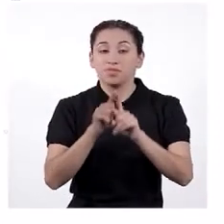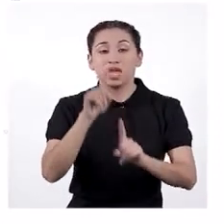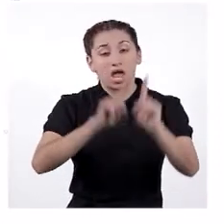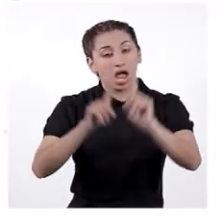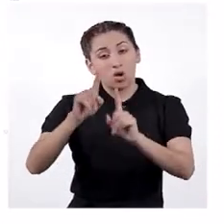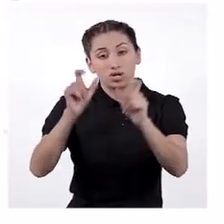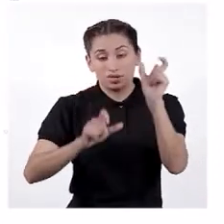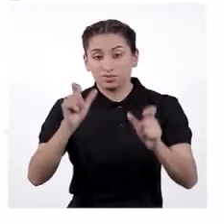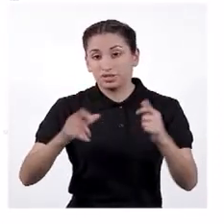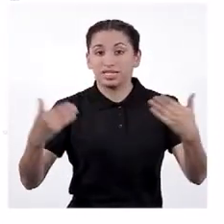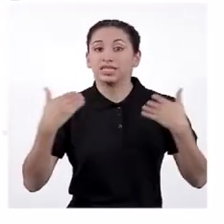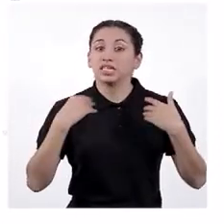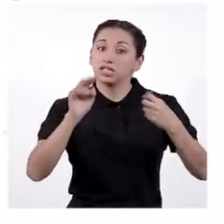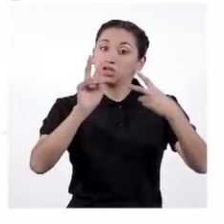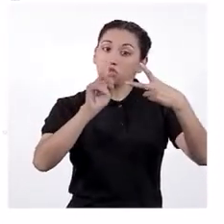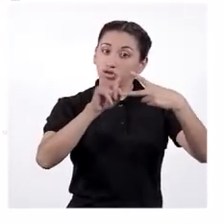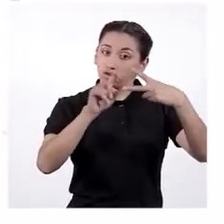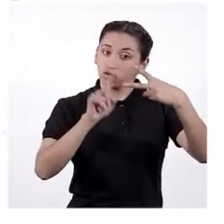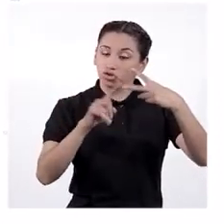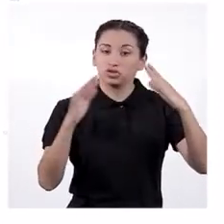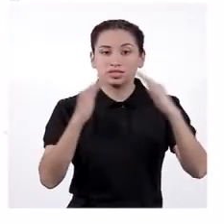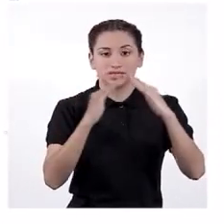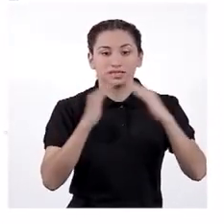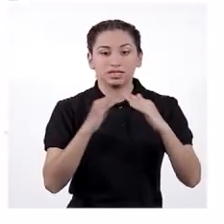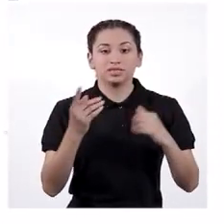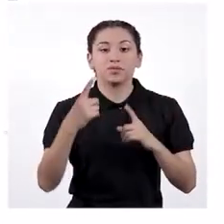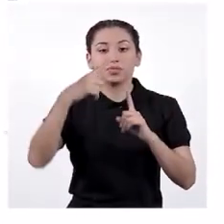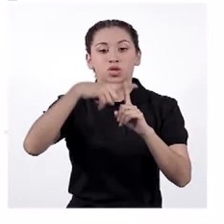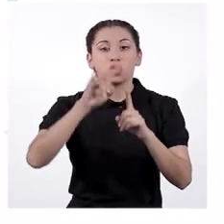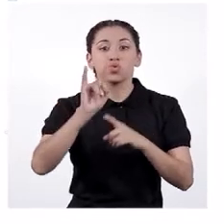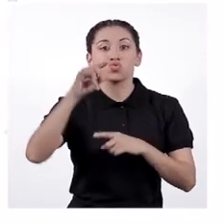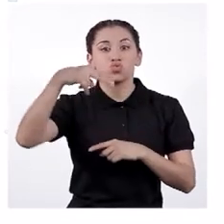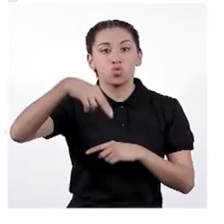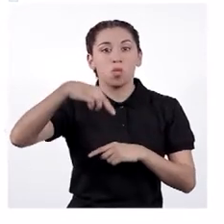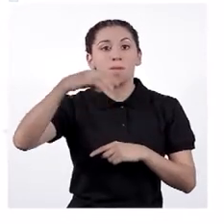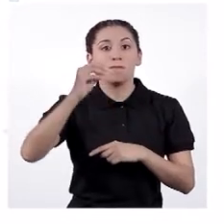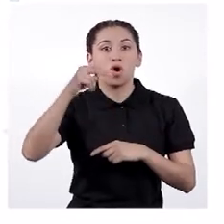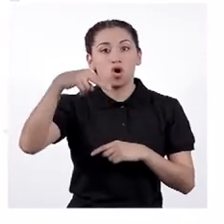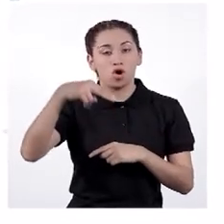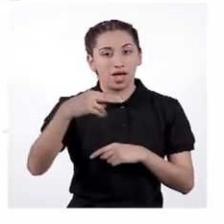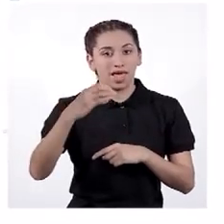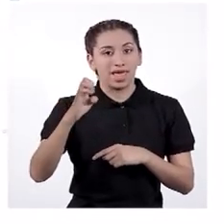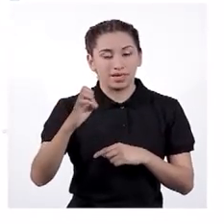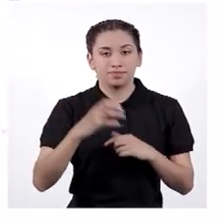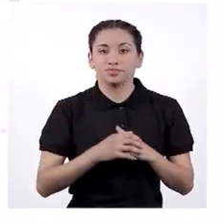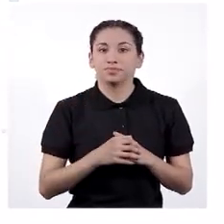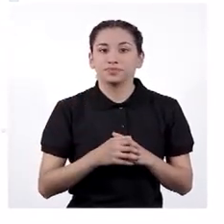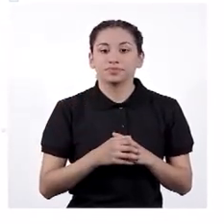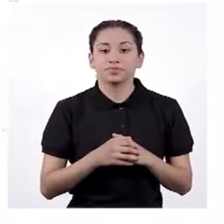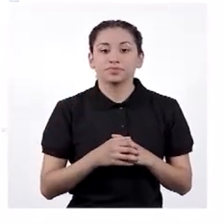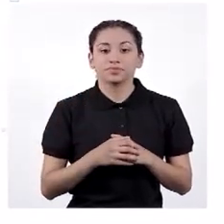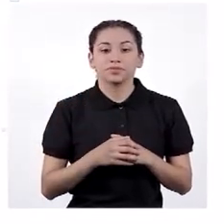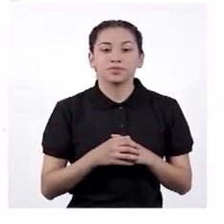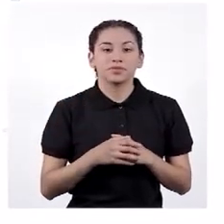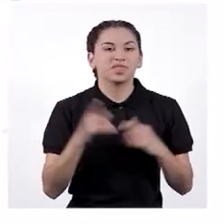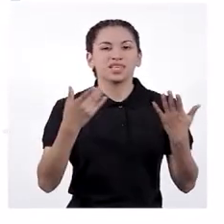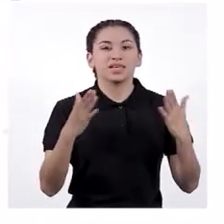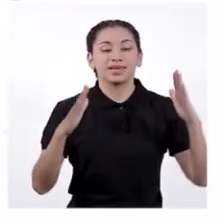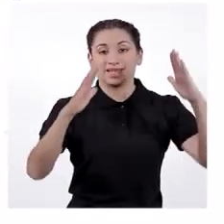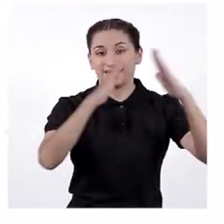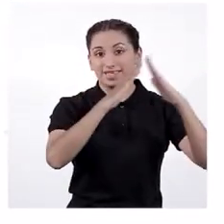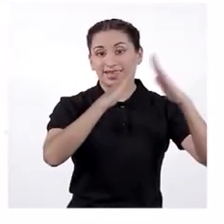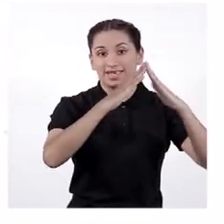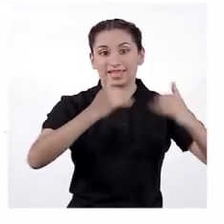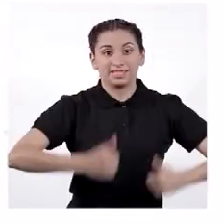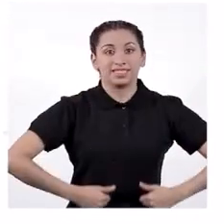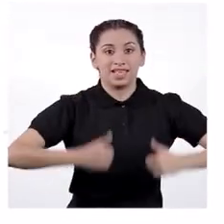de personas, tenemos dos tipos de casa. La intumoe y la caapa. La intumoe es la